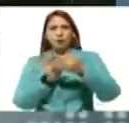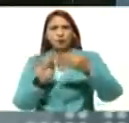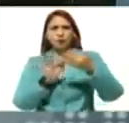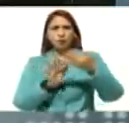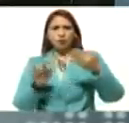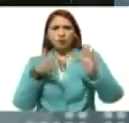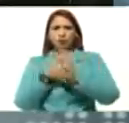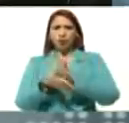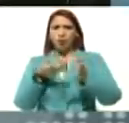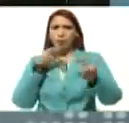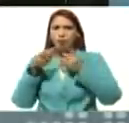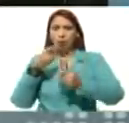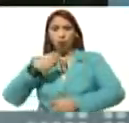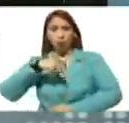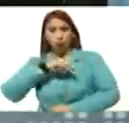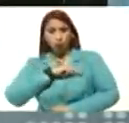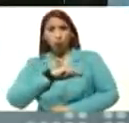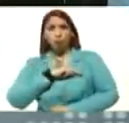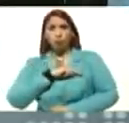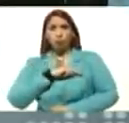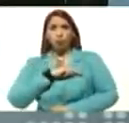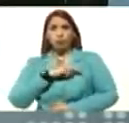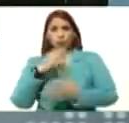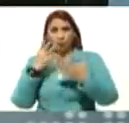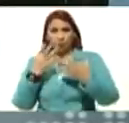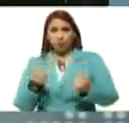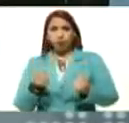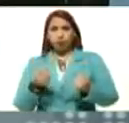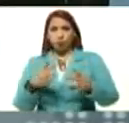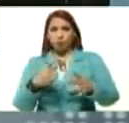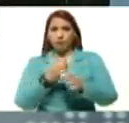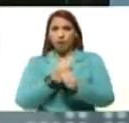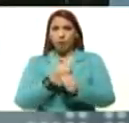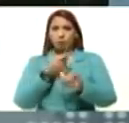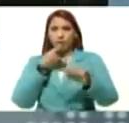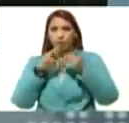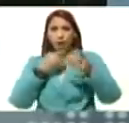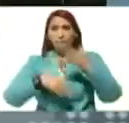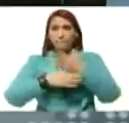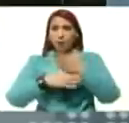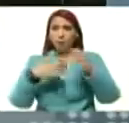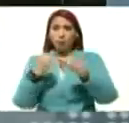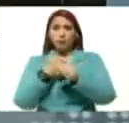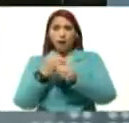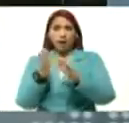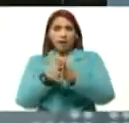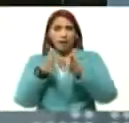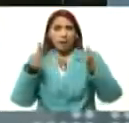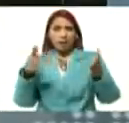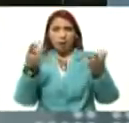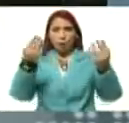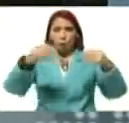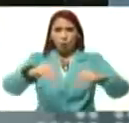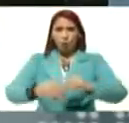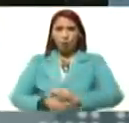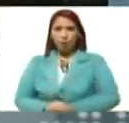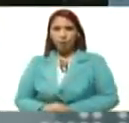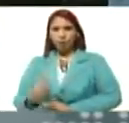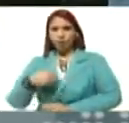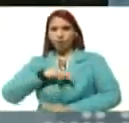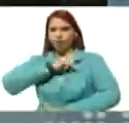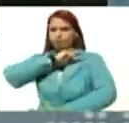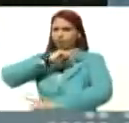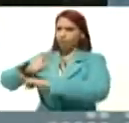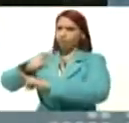los diálogos, creemos, en el diálogo, vamos a trabajar, por grandes acuerdos, y denunciaremos,